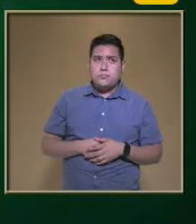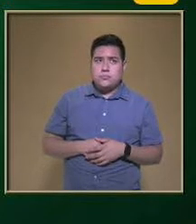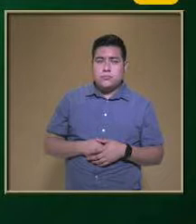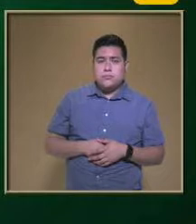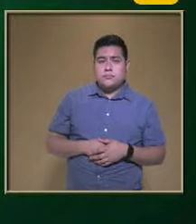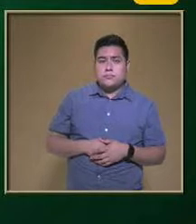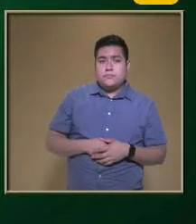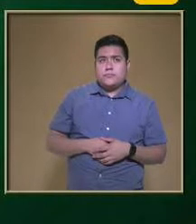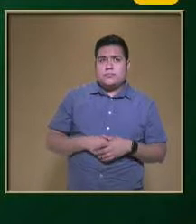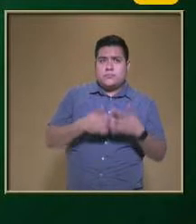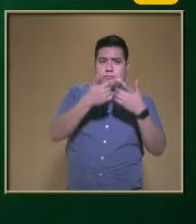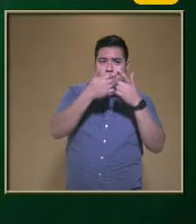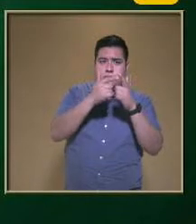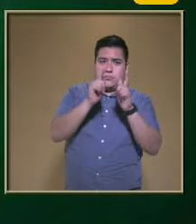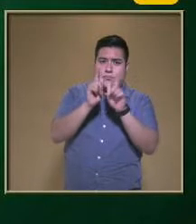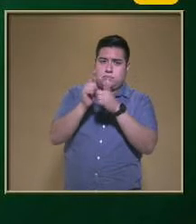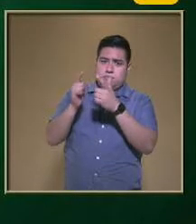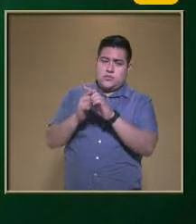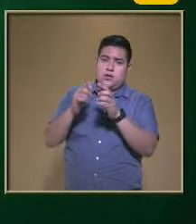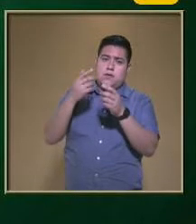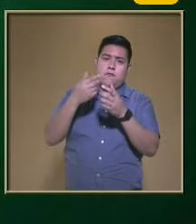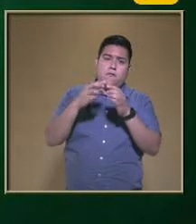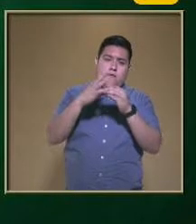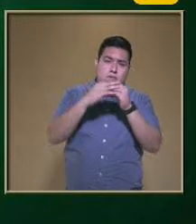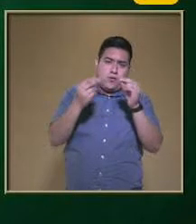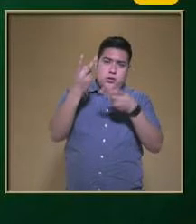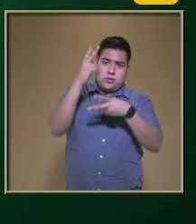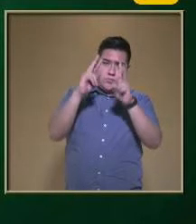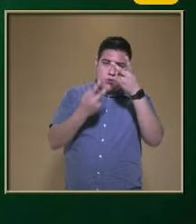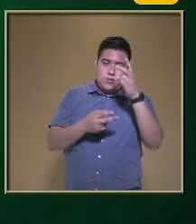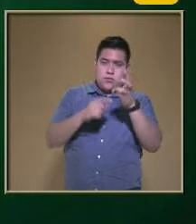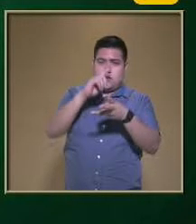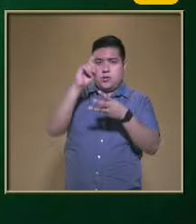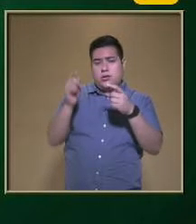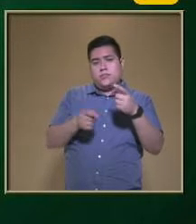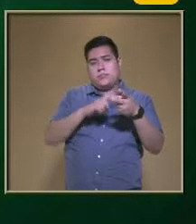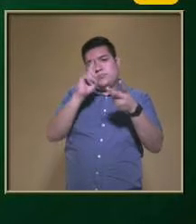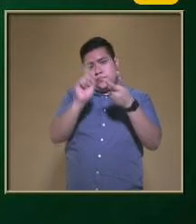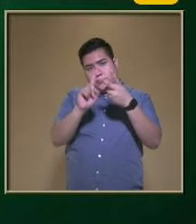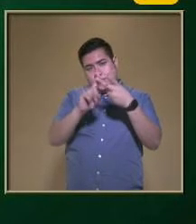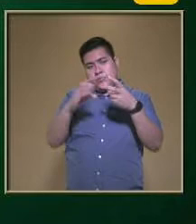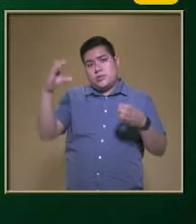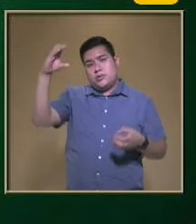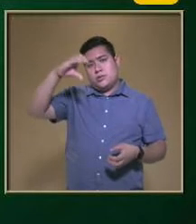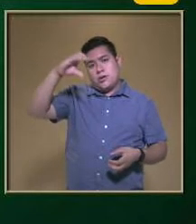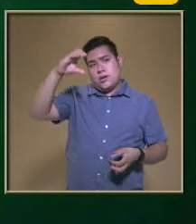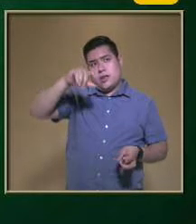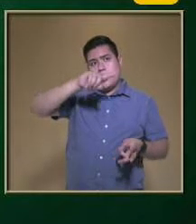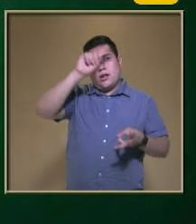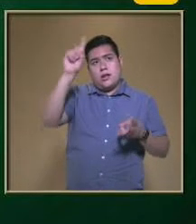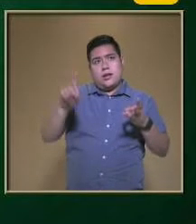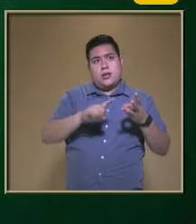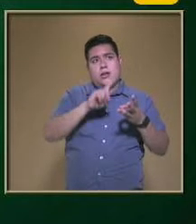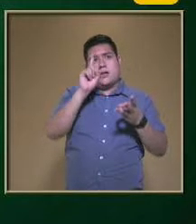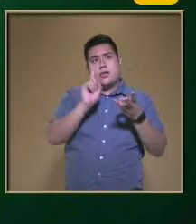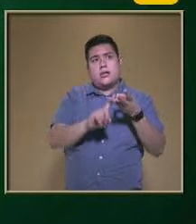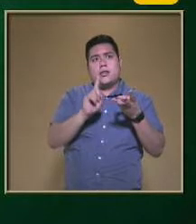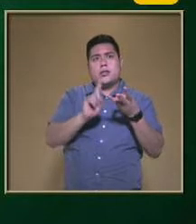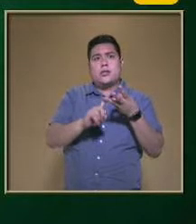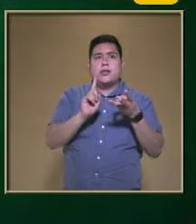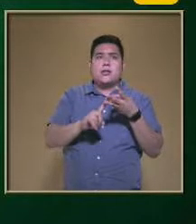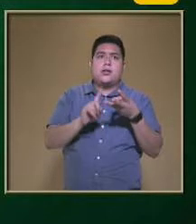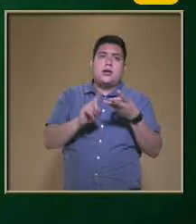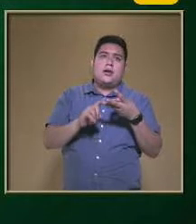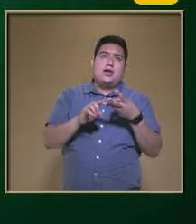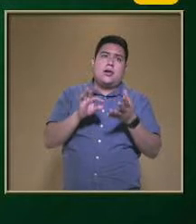De cuáles son Estos grupos De frutas Y verduras O en el caso De los cereales Y las Acá tenemos Los lácteos Y del otro lado